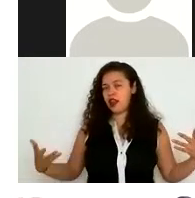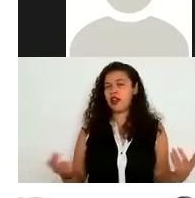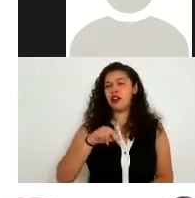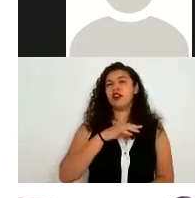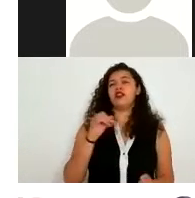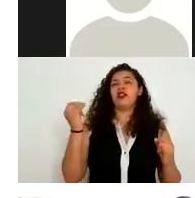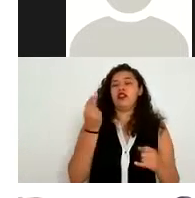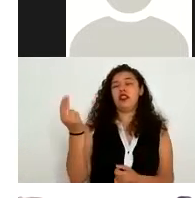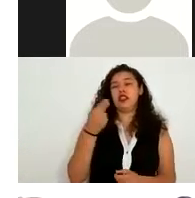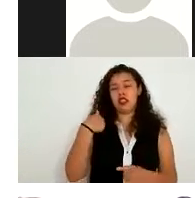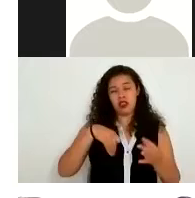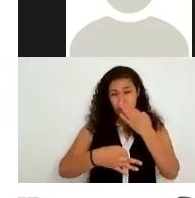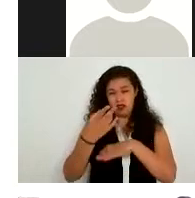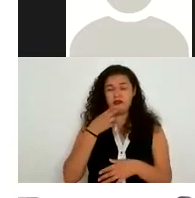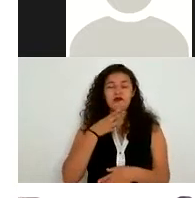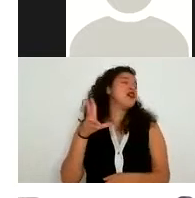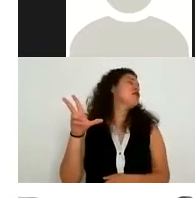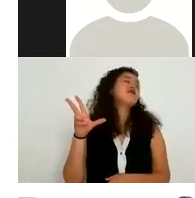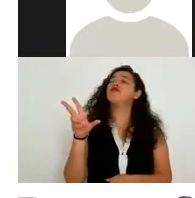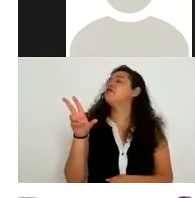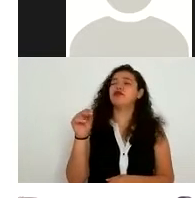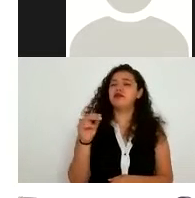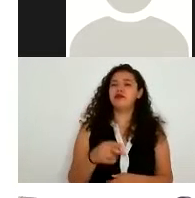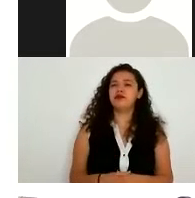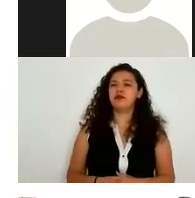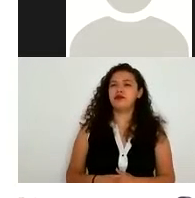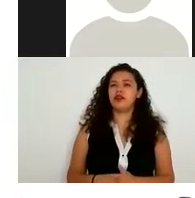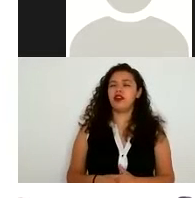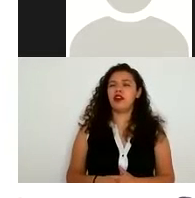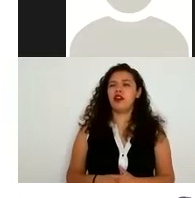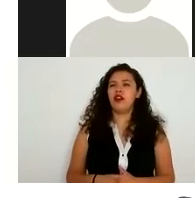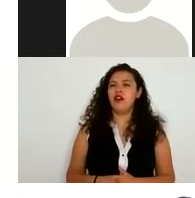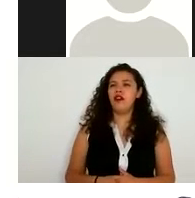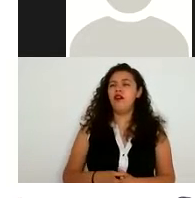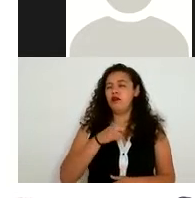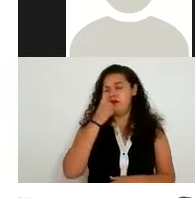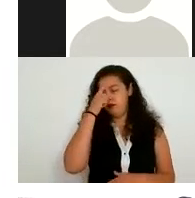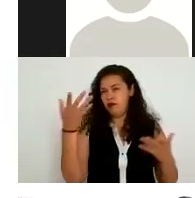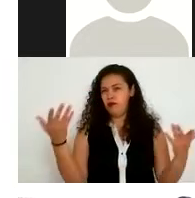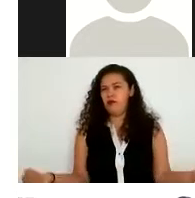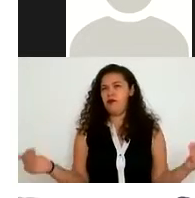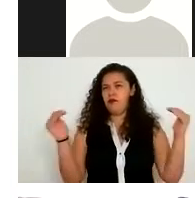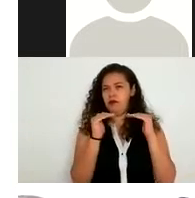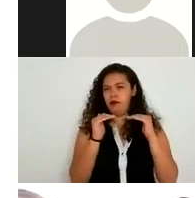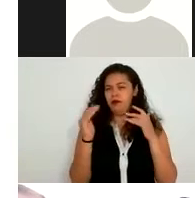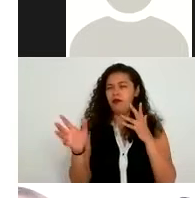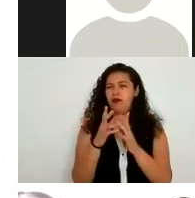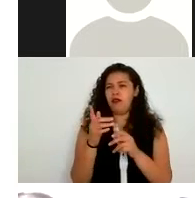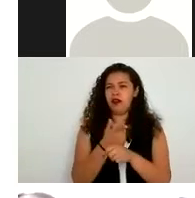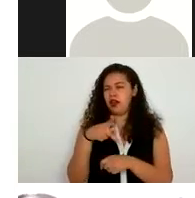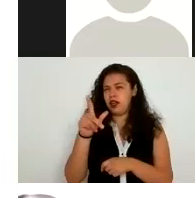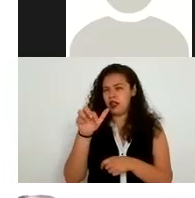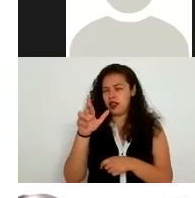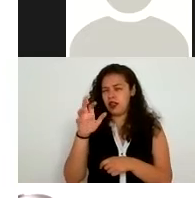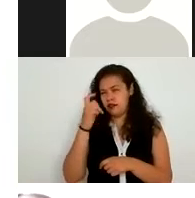para el objeto de la institución a esto se trata la proporcionalidad el ejemplo que ponía la licenciada acá sobre preferencia política